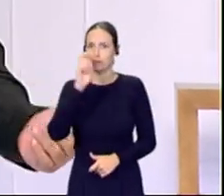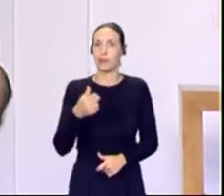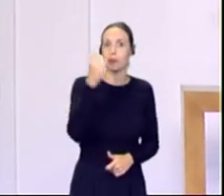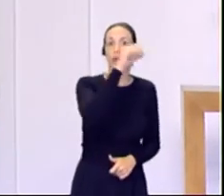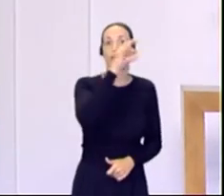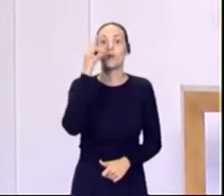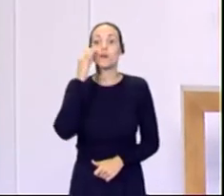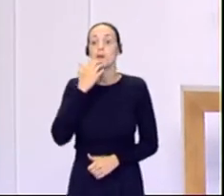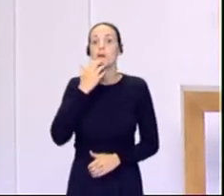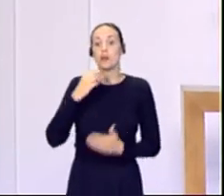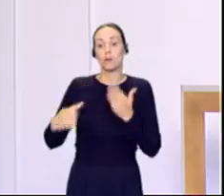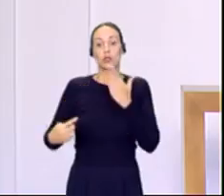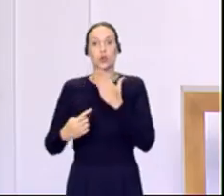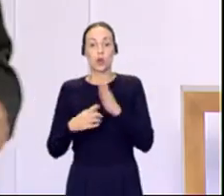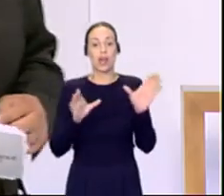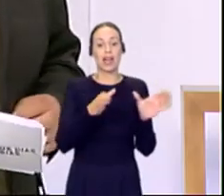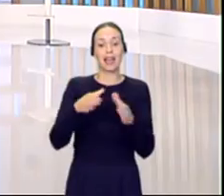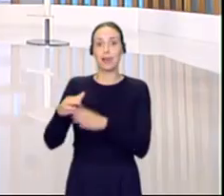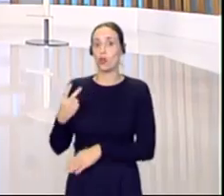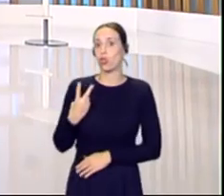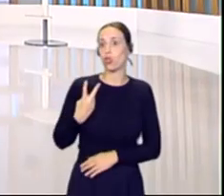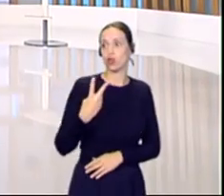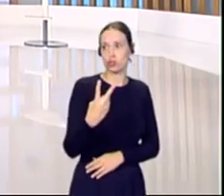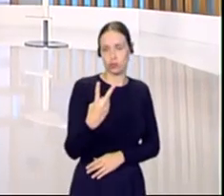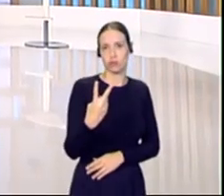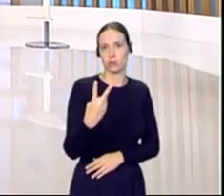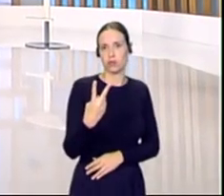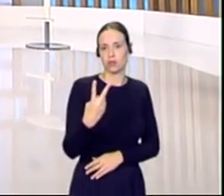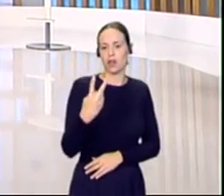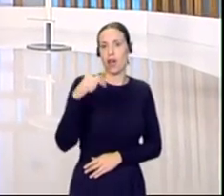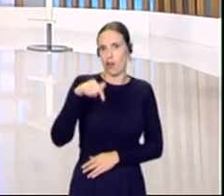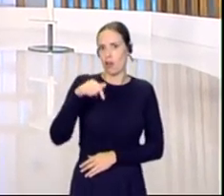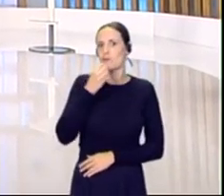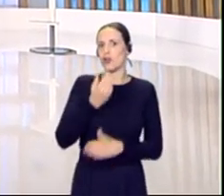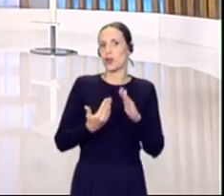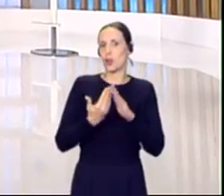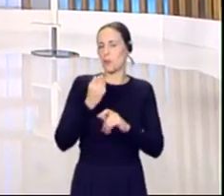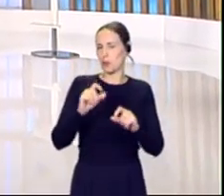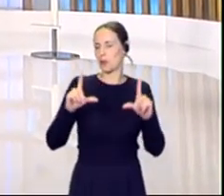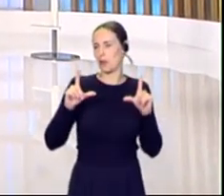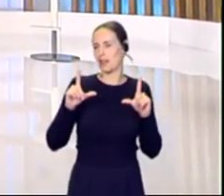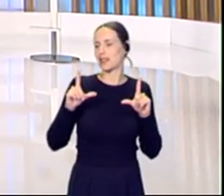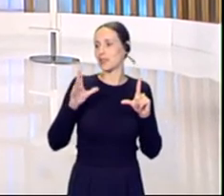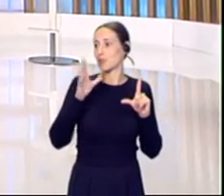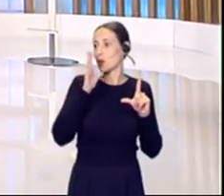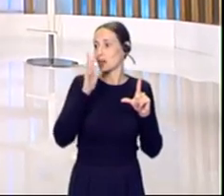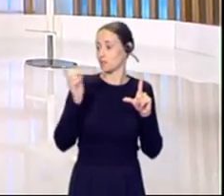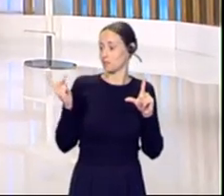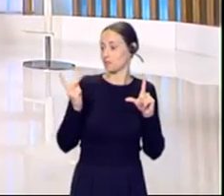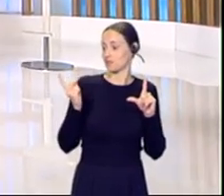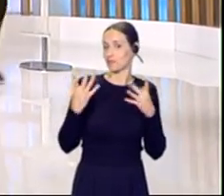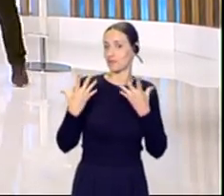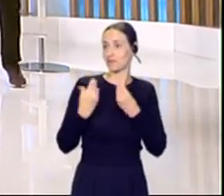En el sur de Tenerife hay afincados dos que van a ser protagonistas a partir de ahora en Buenos Días durante unos pequeños minutos porque nos acompañan